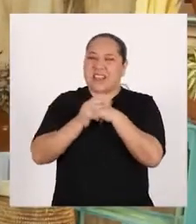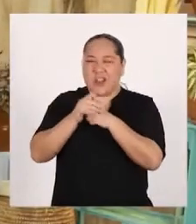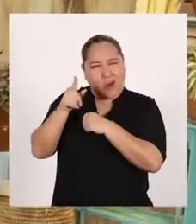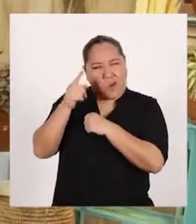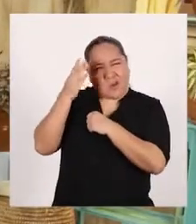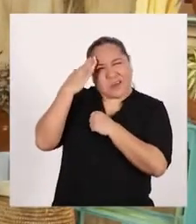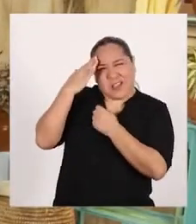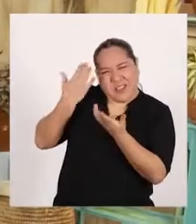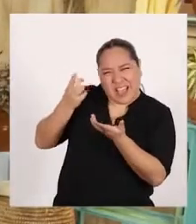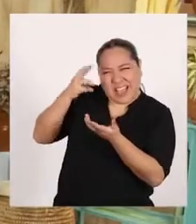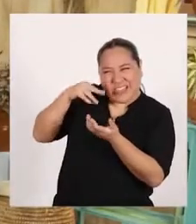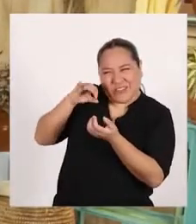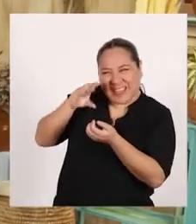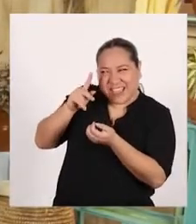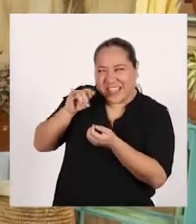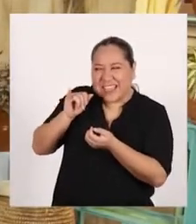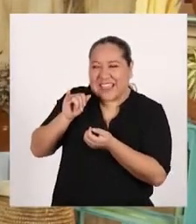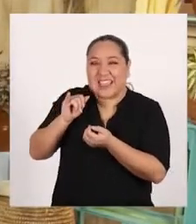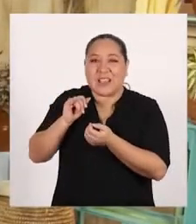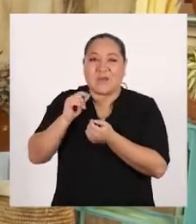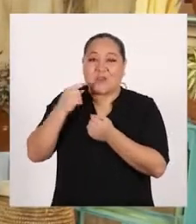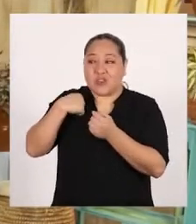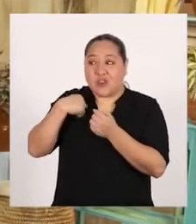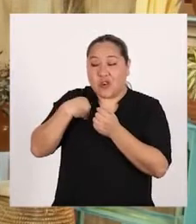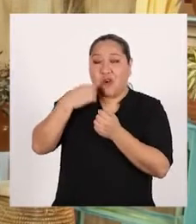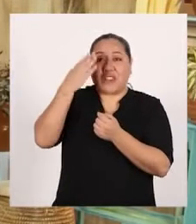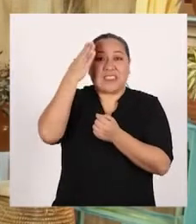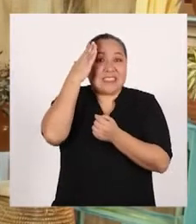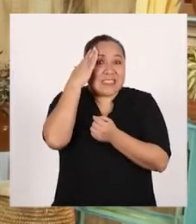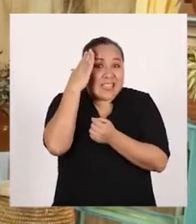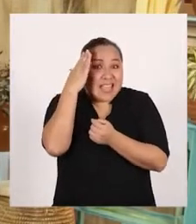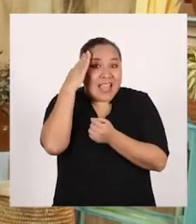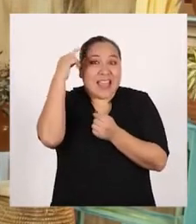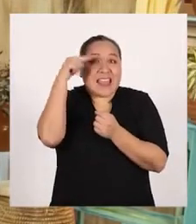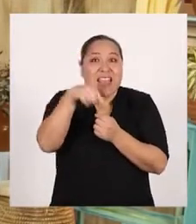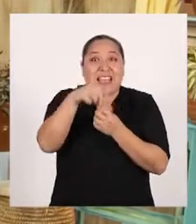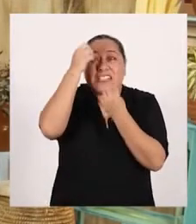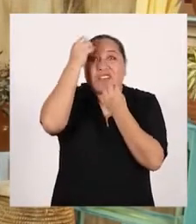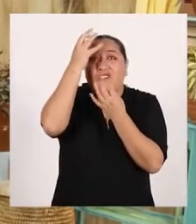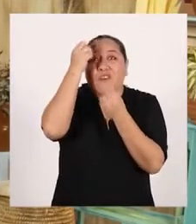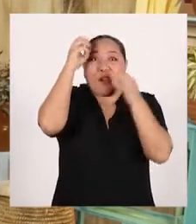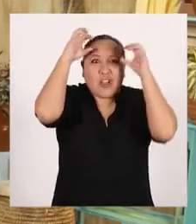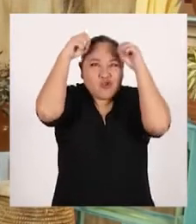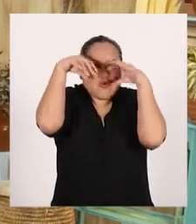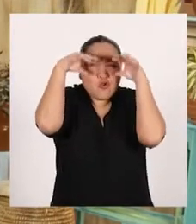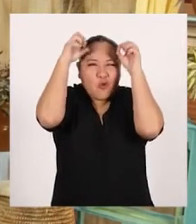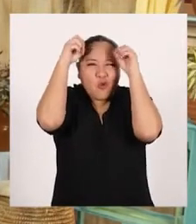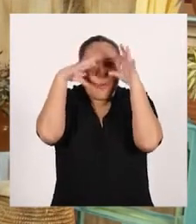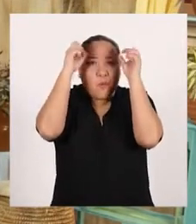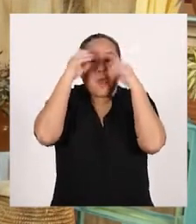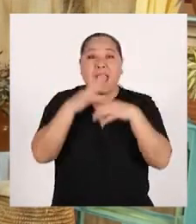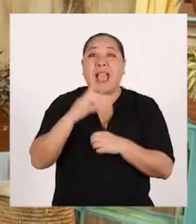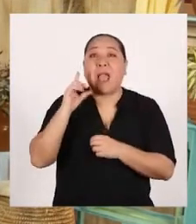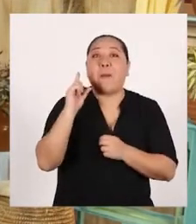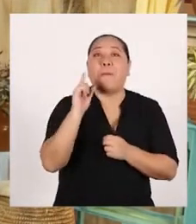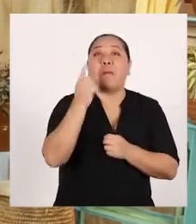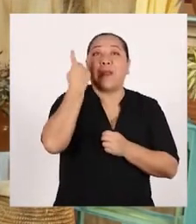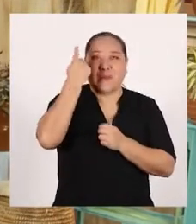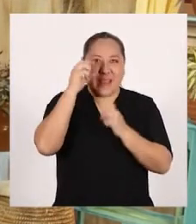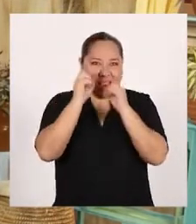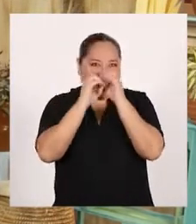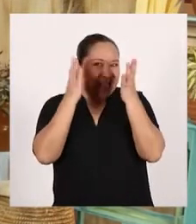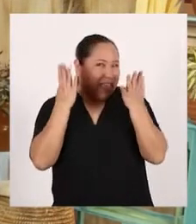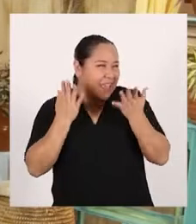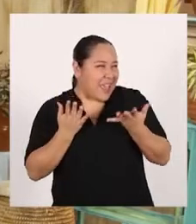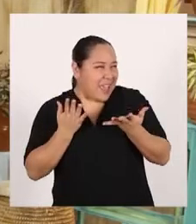¿Cómo adivinaste, Miki? Acabo de enterarme de este dato sobre la lluvia. Y será la primera